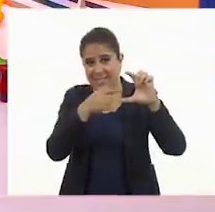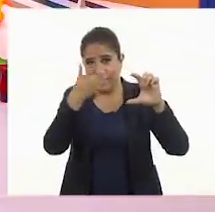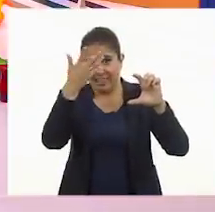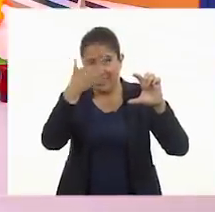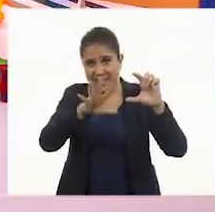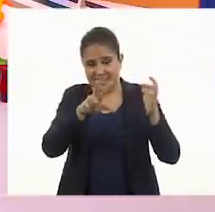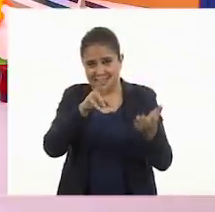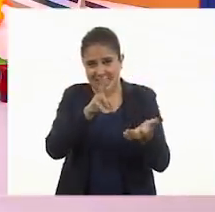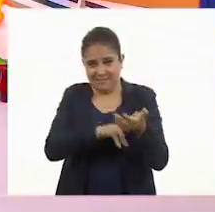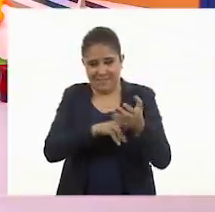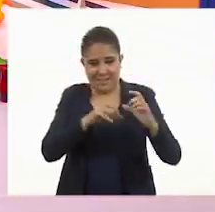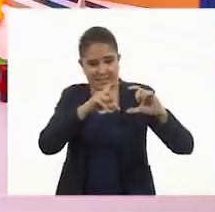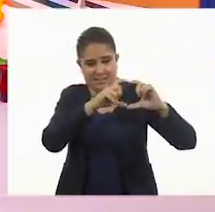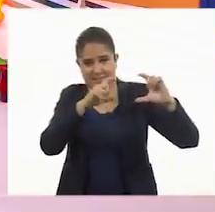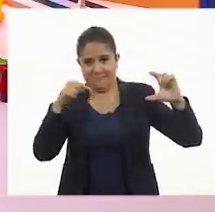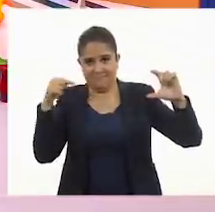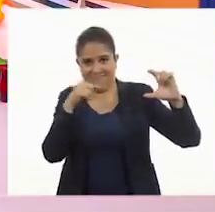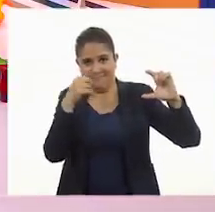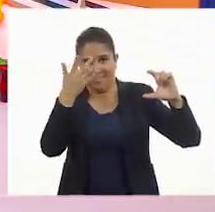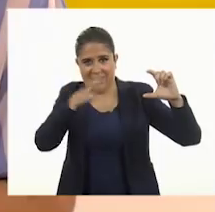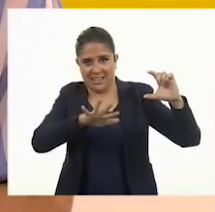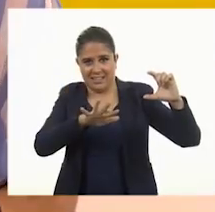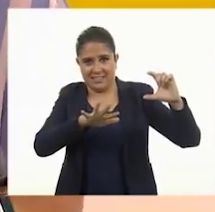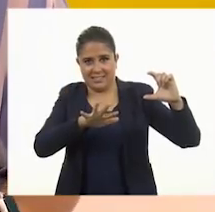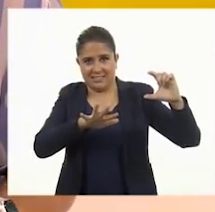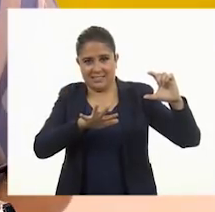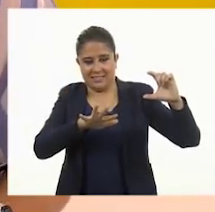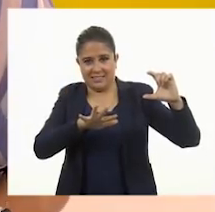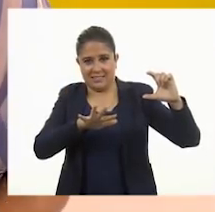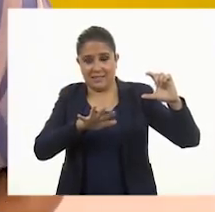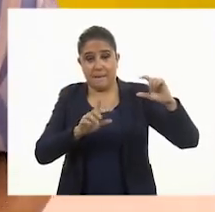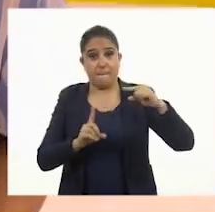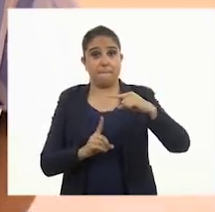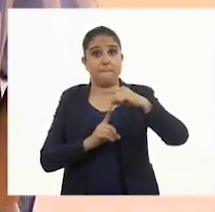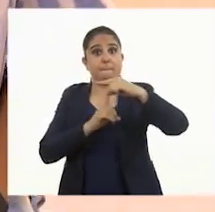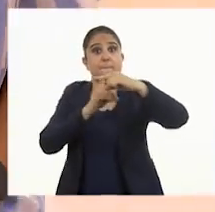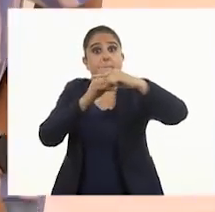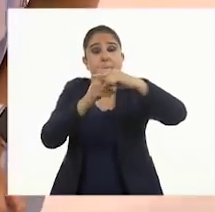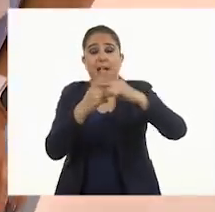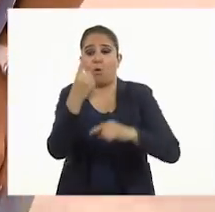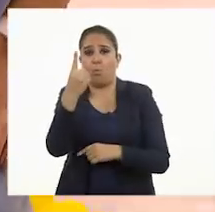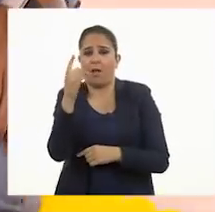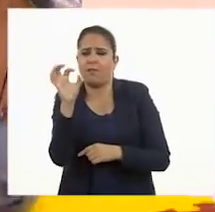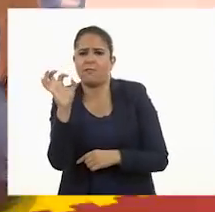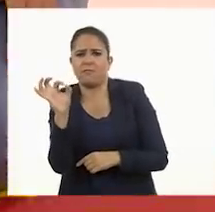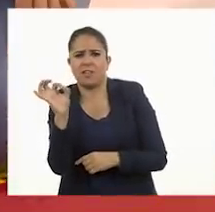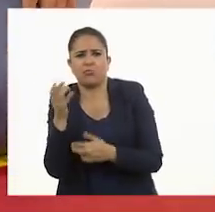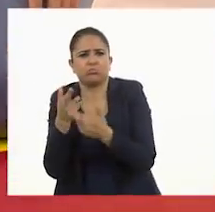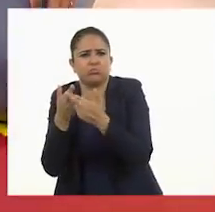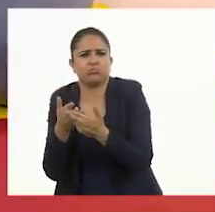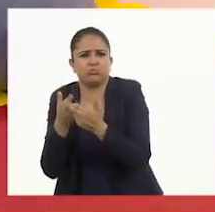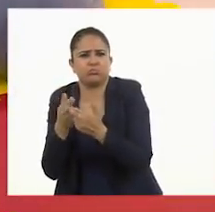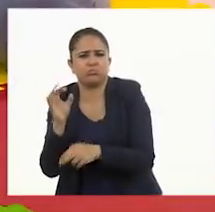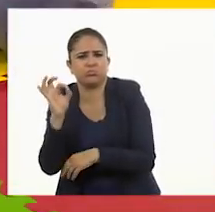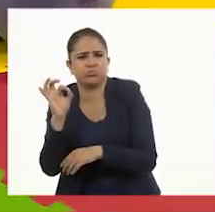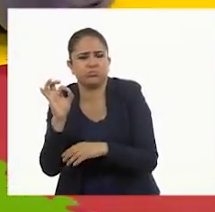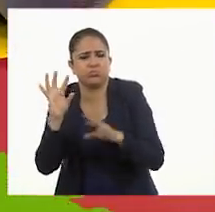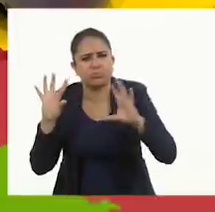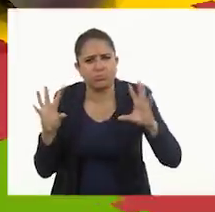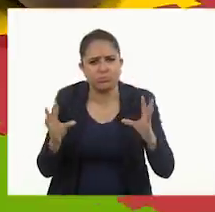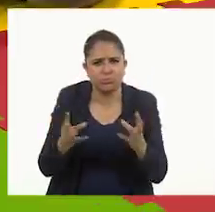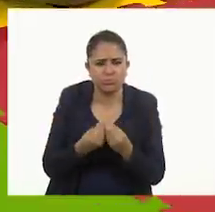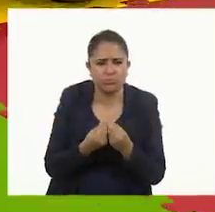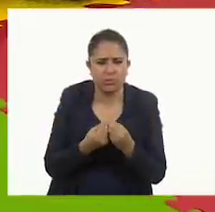que equivale a diez fichas. Y tengo una fichita que me sobra, entonces son diez